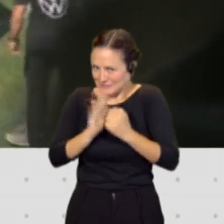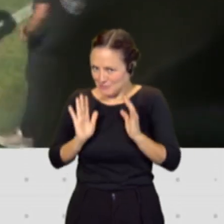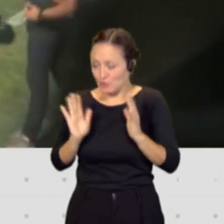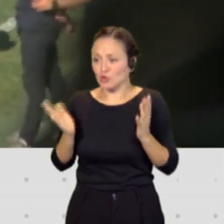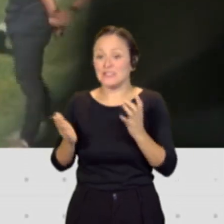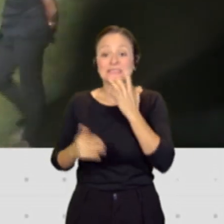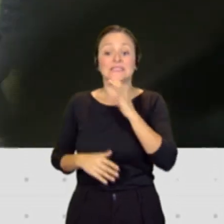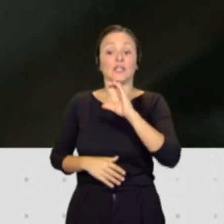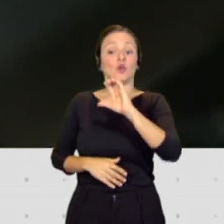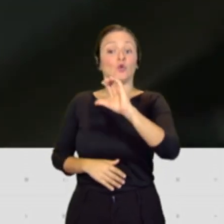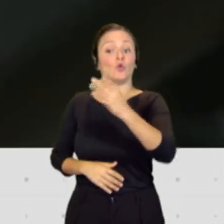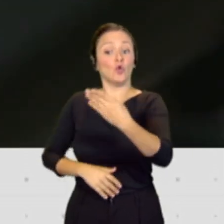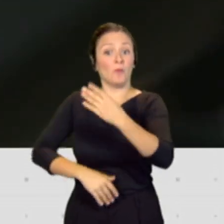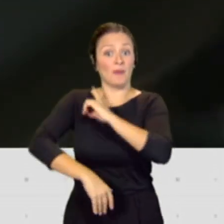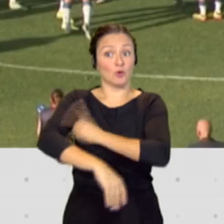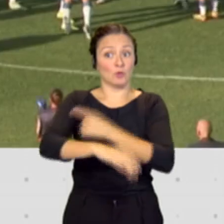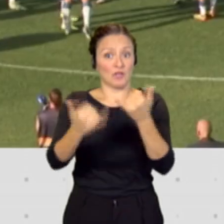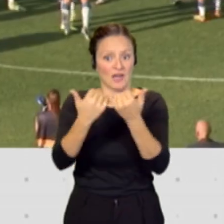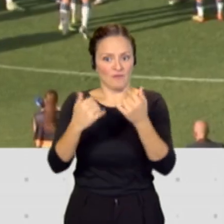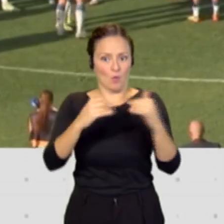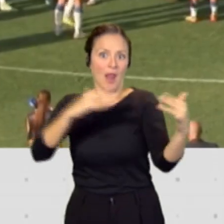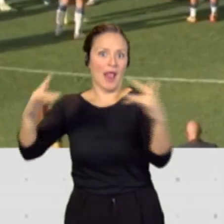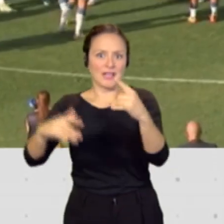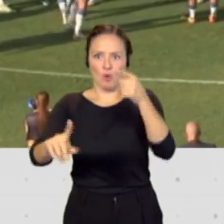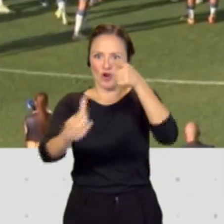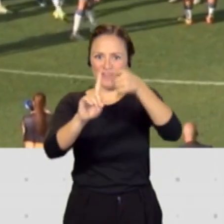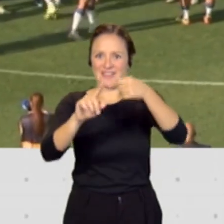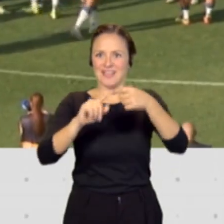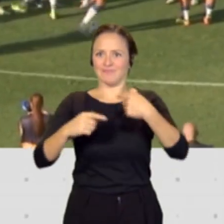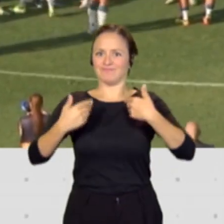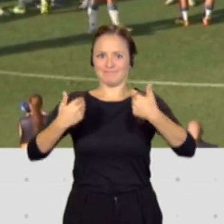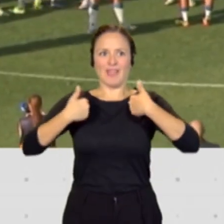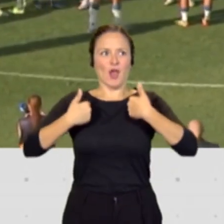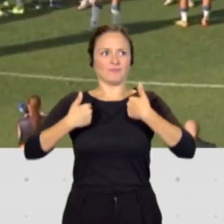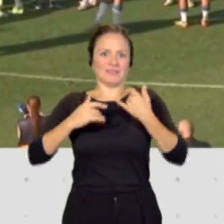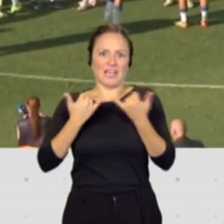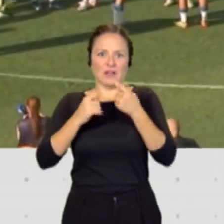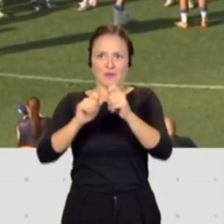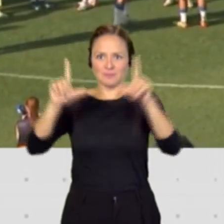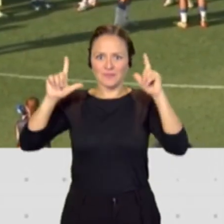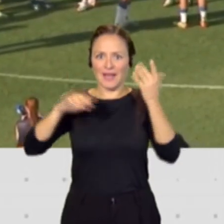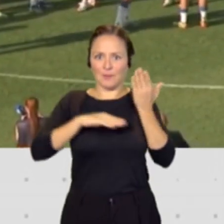equipo de referencia sale con el nombre de Tenerife tiene que ser con todas